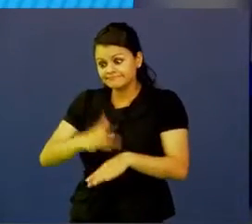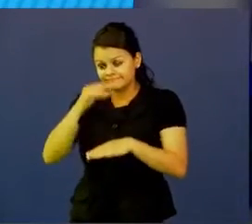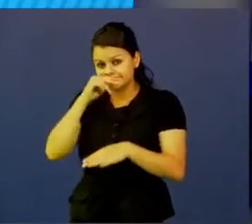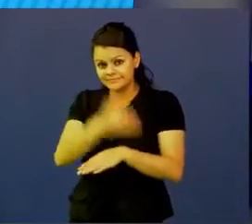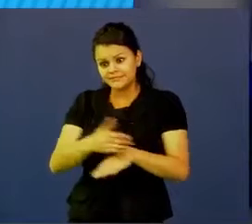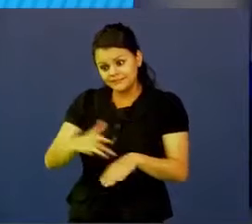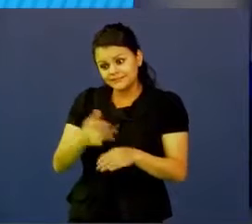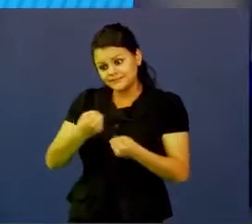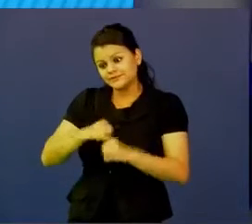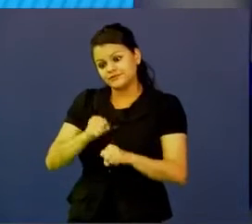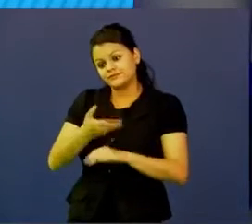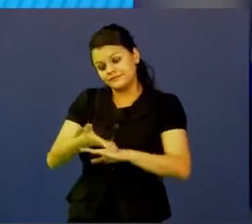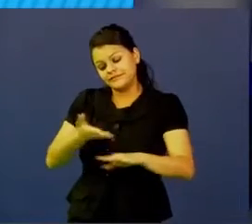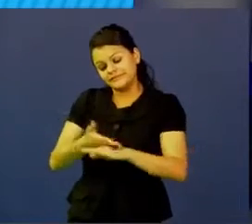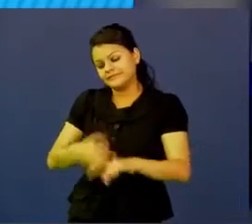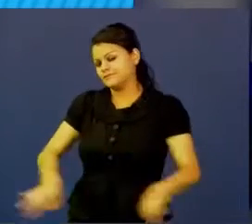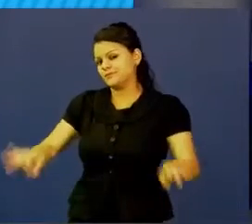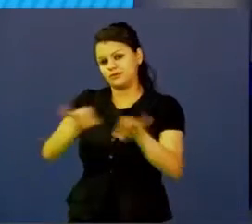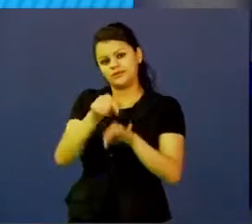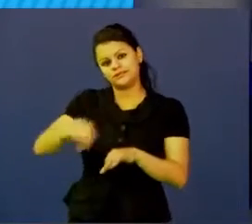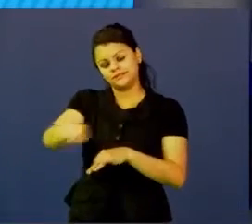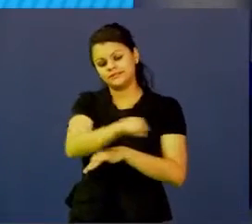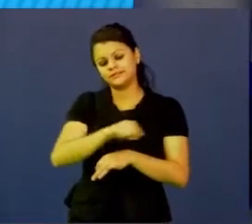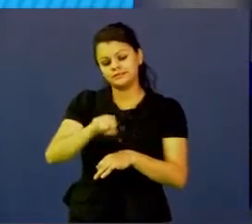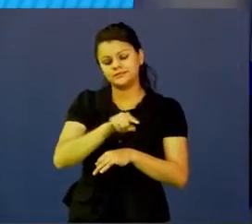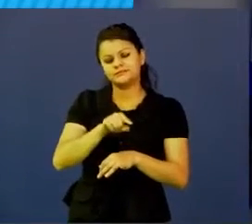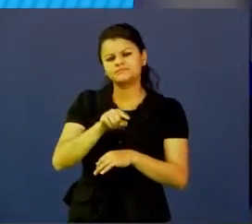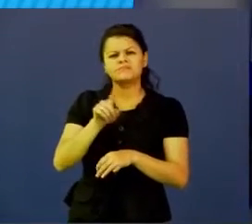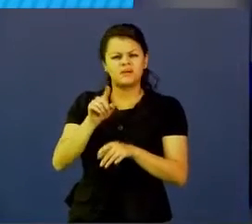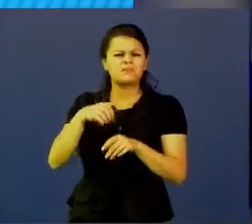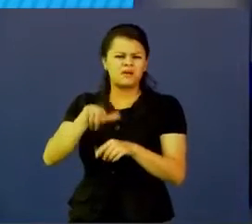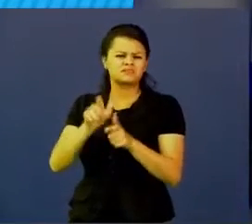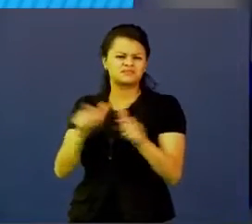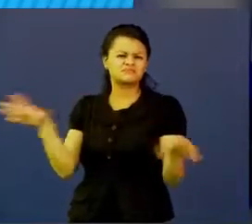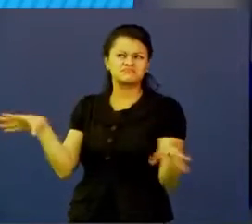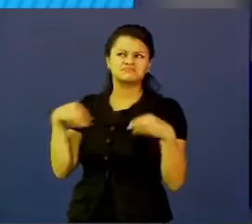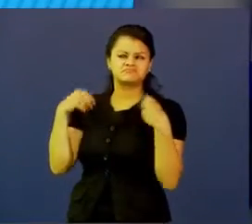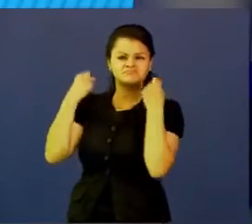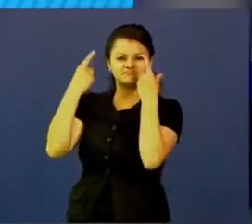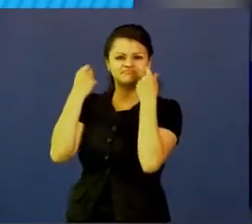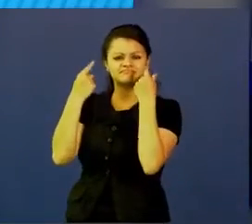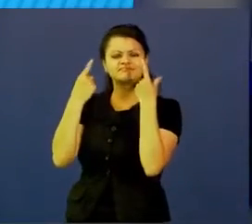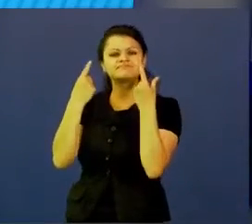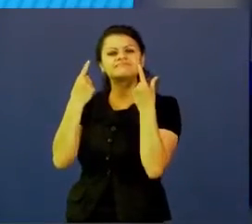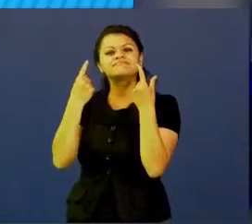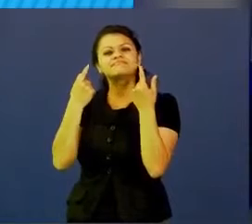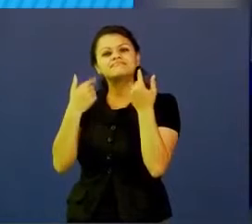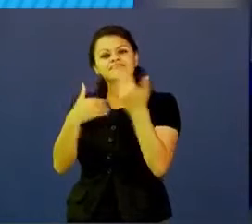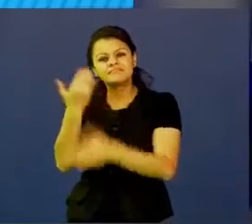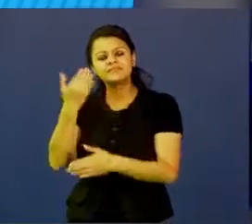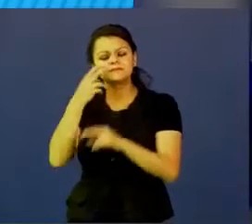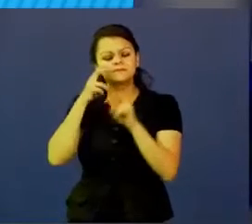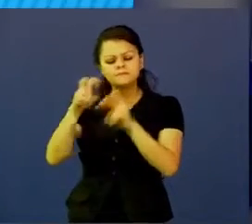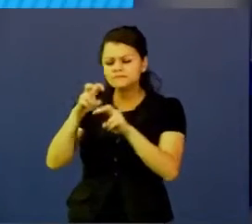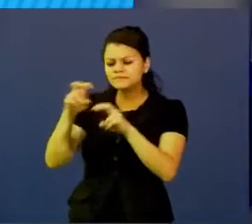esfuerzo importante, creo que acertado además, que es importante que los niños empiecen a buscar y explorar